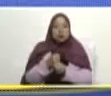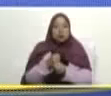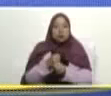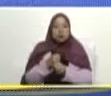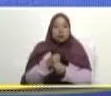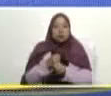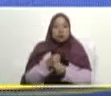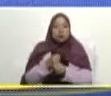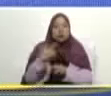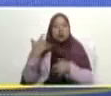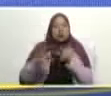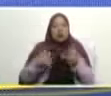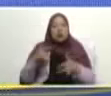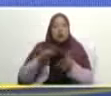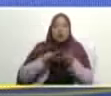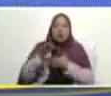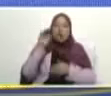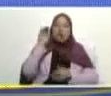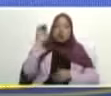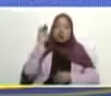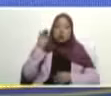hemos echado a andar